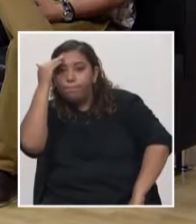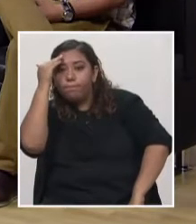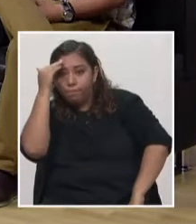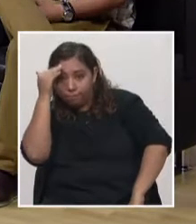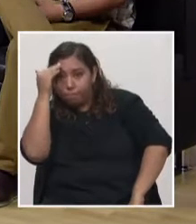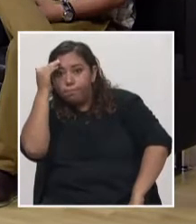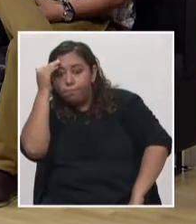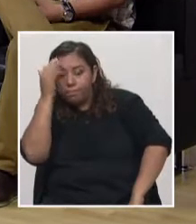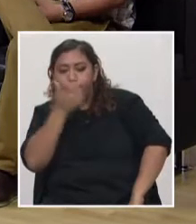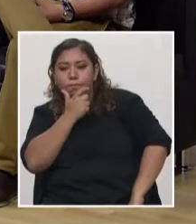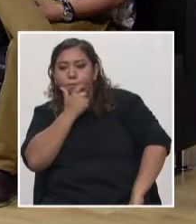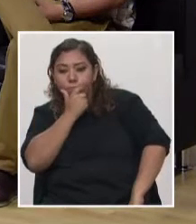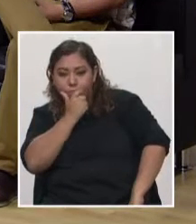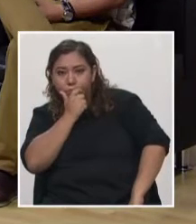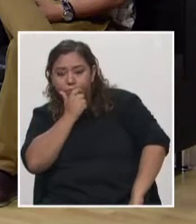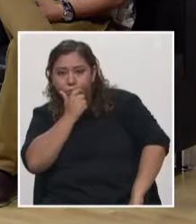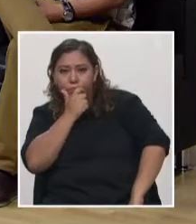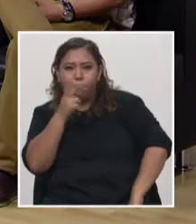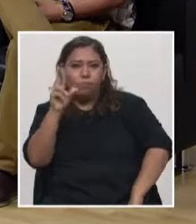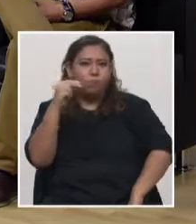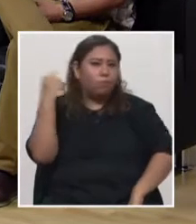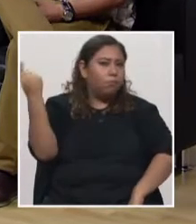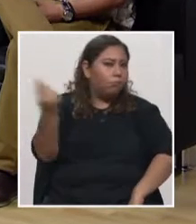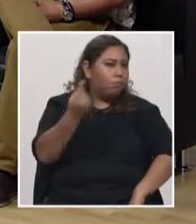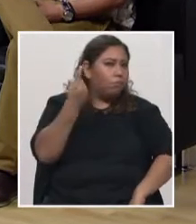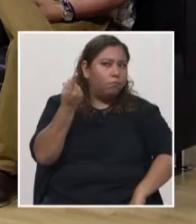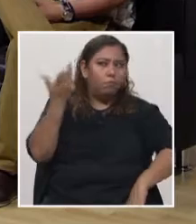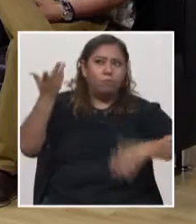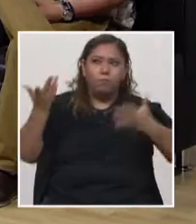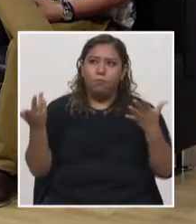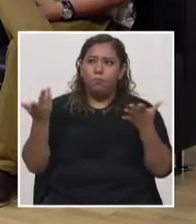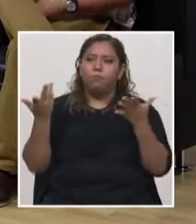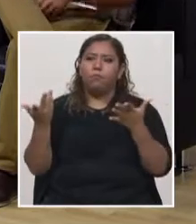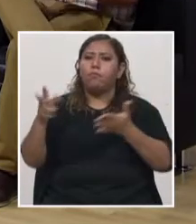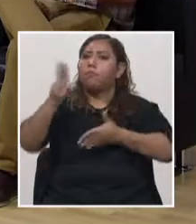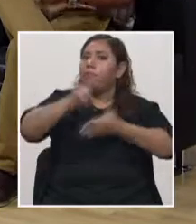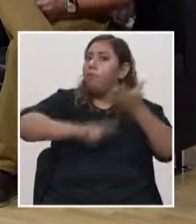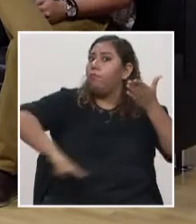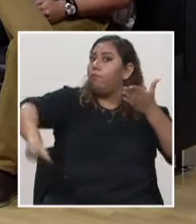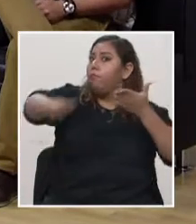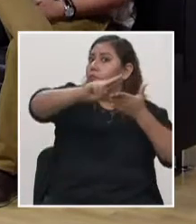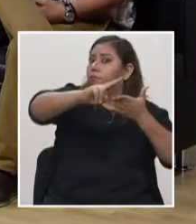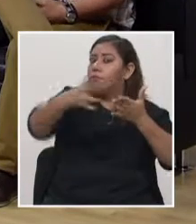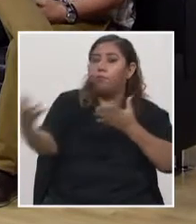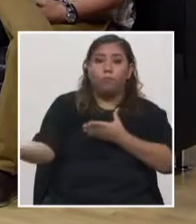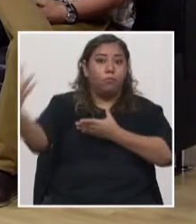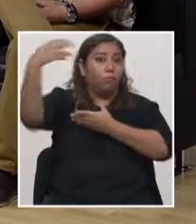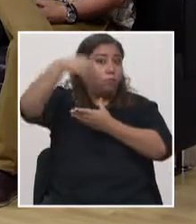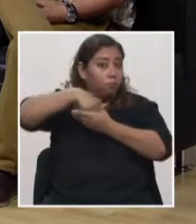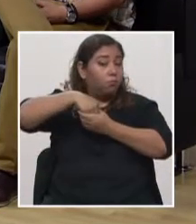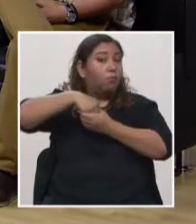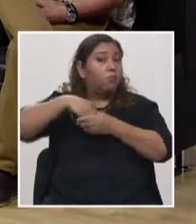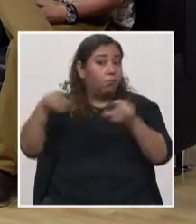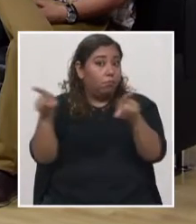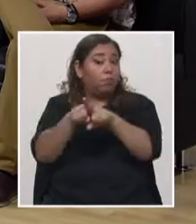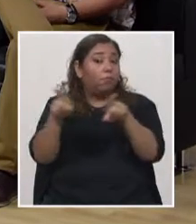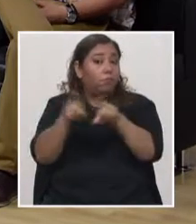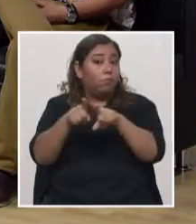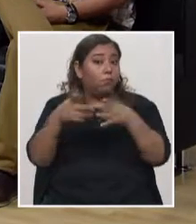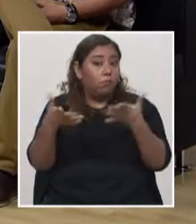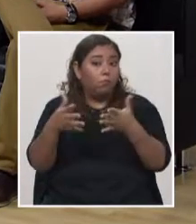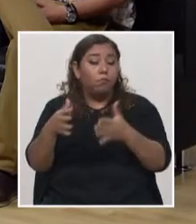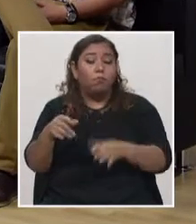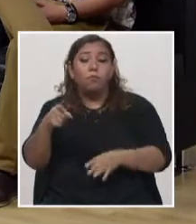de academia, en el tema de universidades, también incorporar la geología en el tema de educación